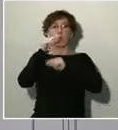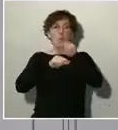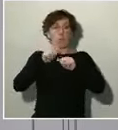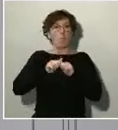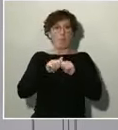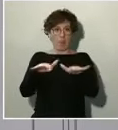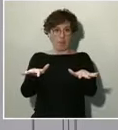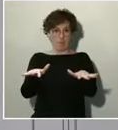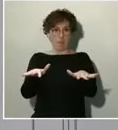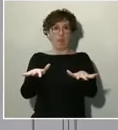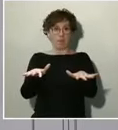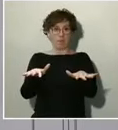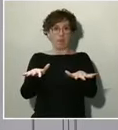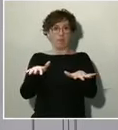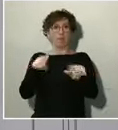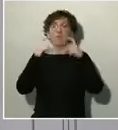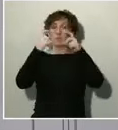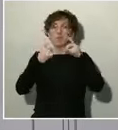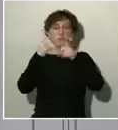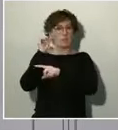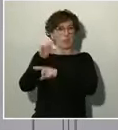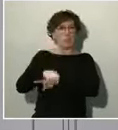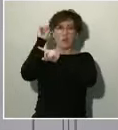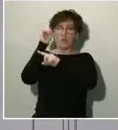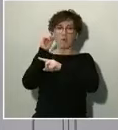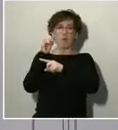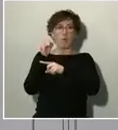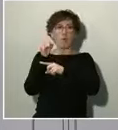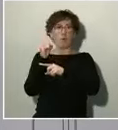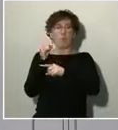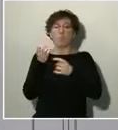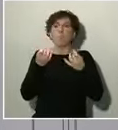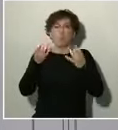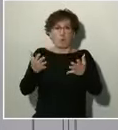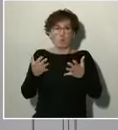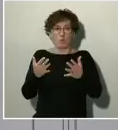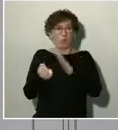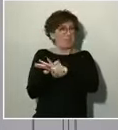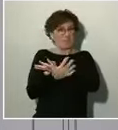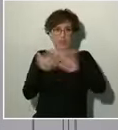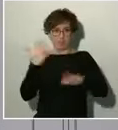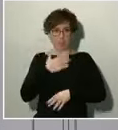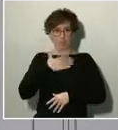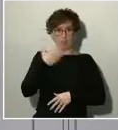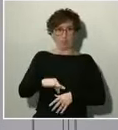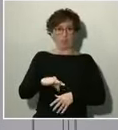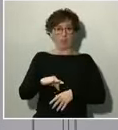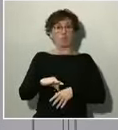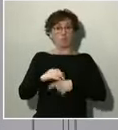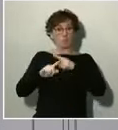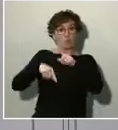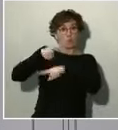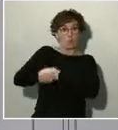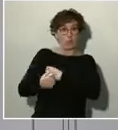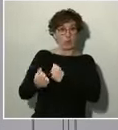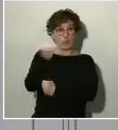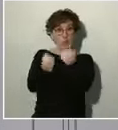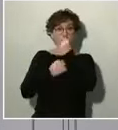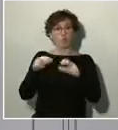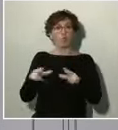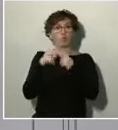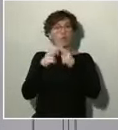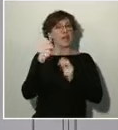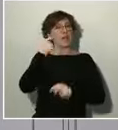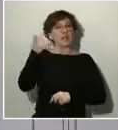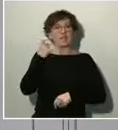cuanto antes, lo más rápido posible. Por tanto, estamos hablando de unas consecuencias económicas y sociales que deben durar lo menos posible. Eso es lo que está